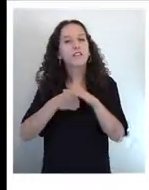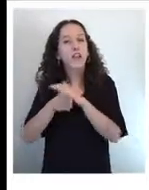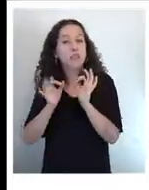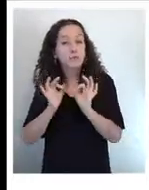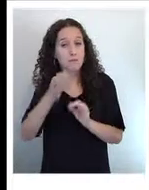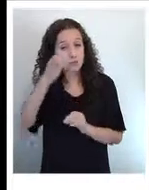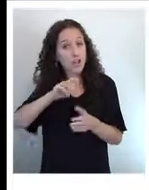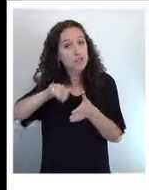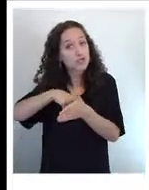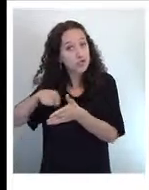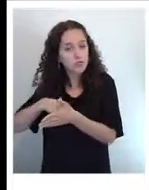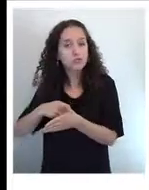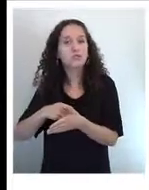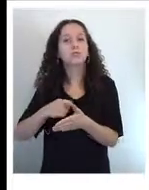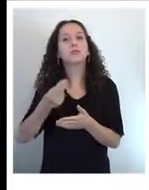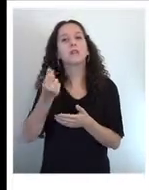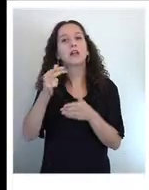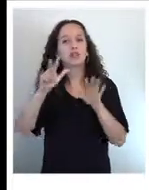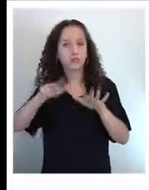.000.